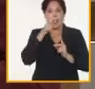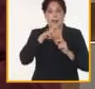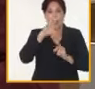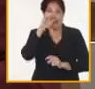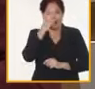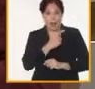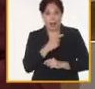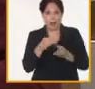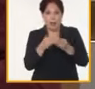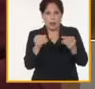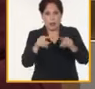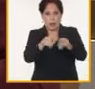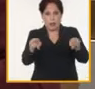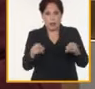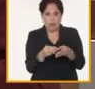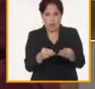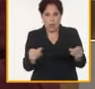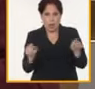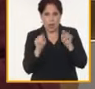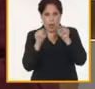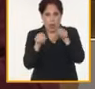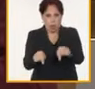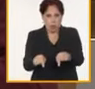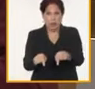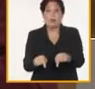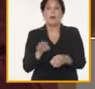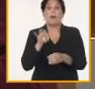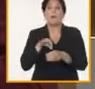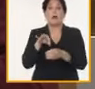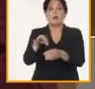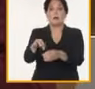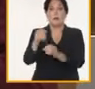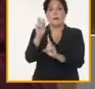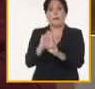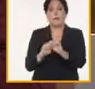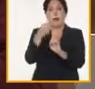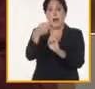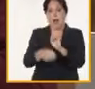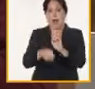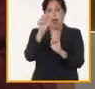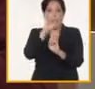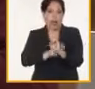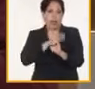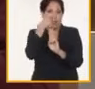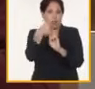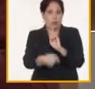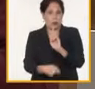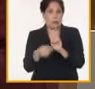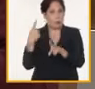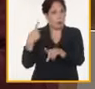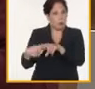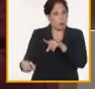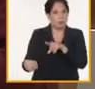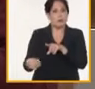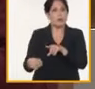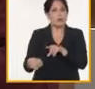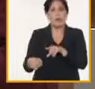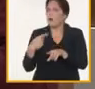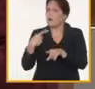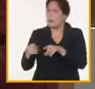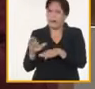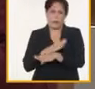todos los patios hay plantaciones de plátano hay plantaciones de diferentes